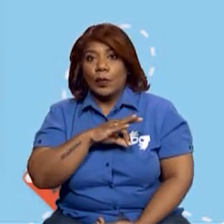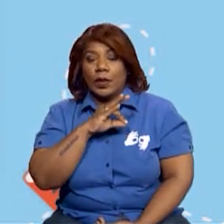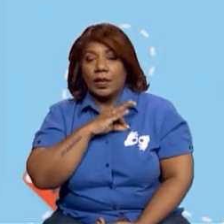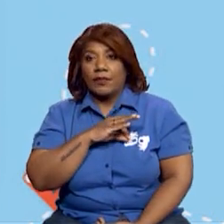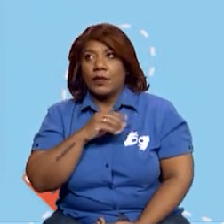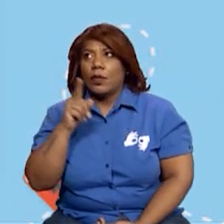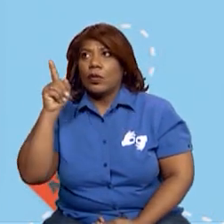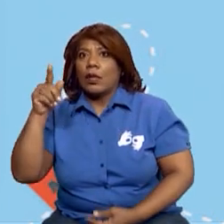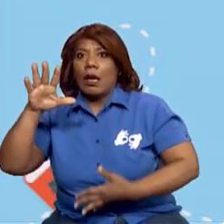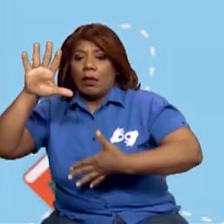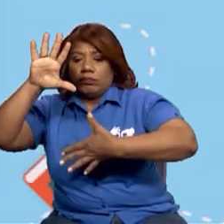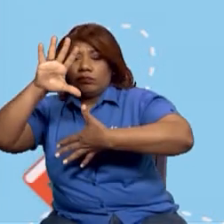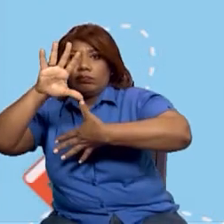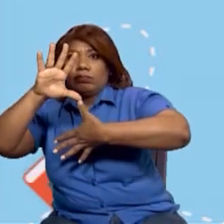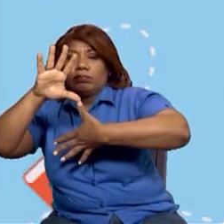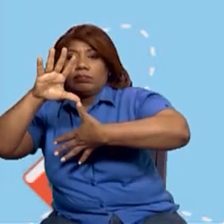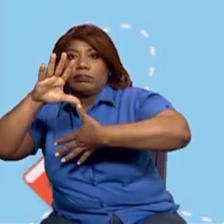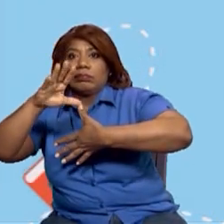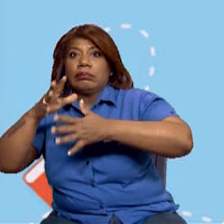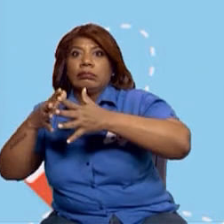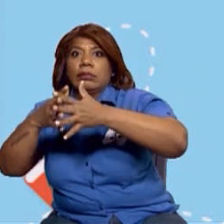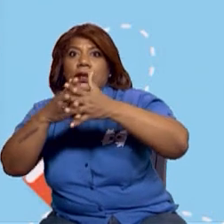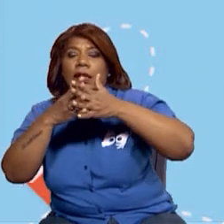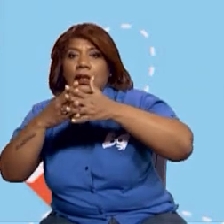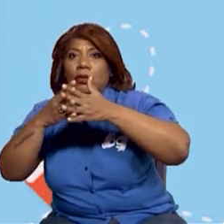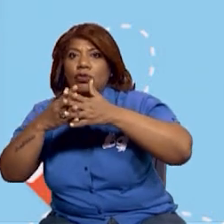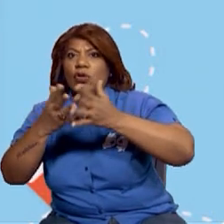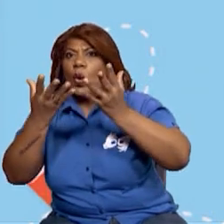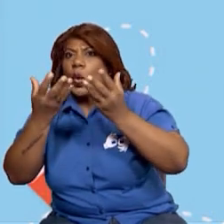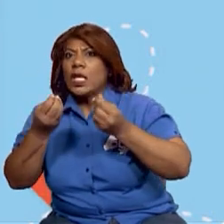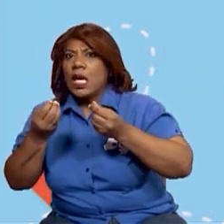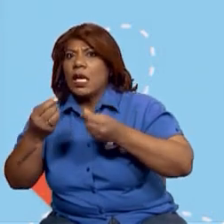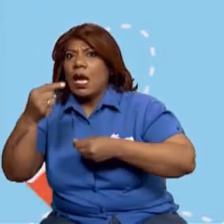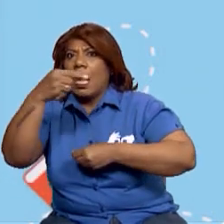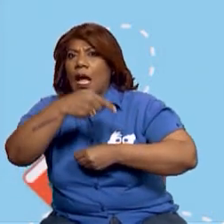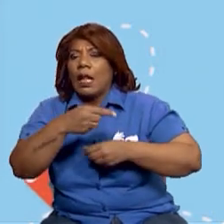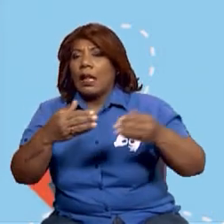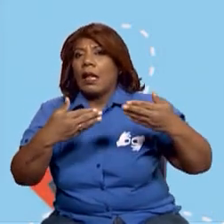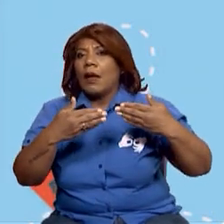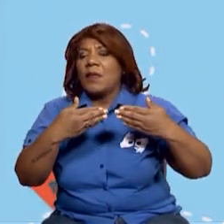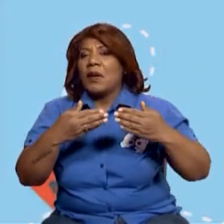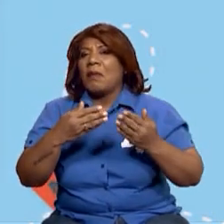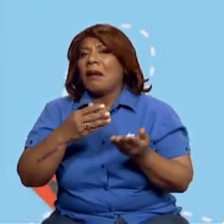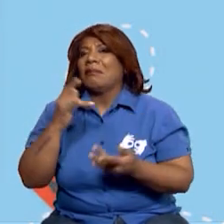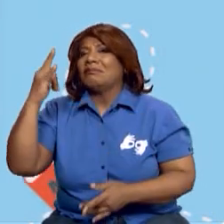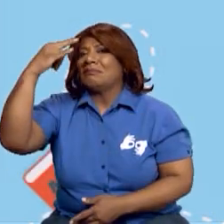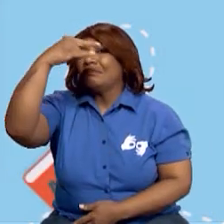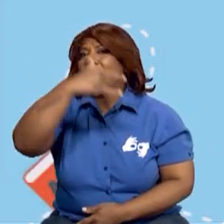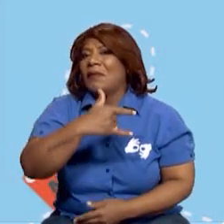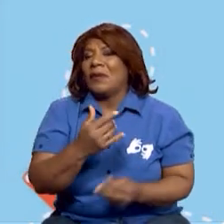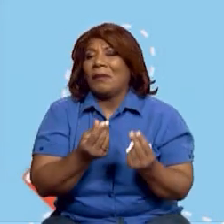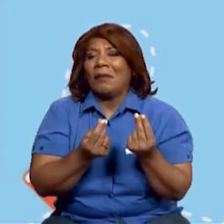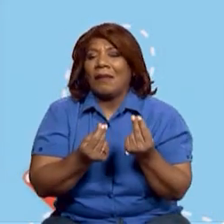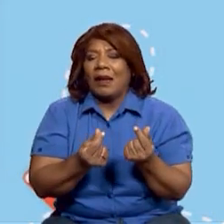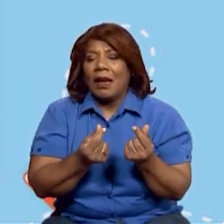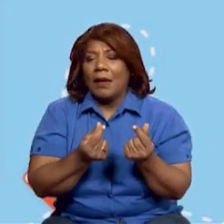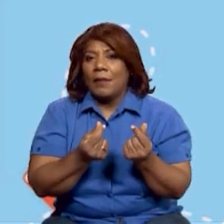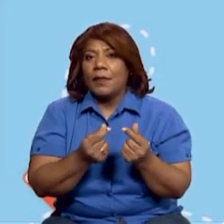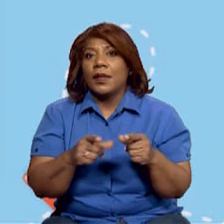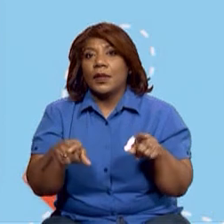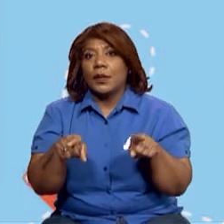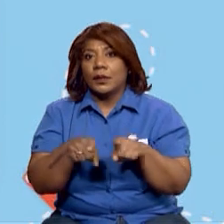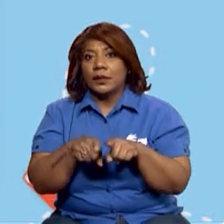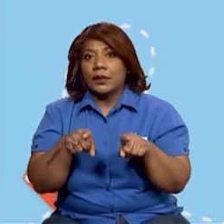tecnología en las diferentes vías de transporte. Permite controlar todas las actividades en un tiempo